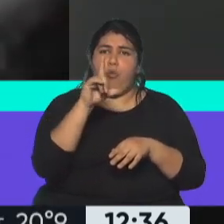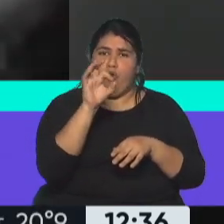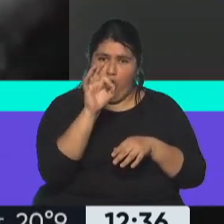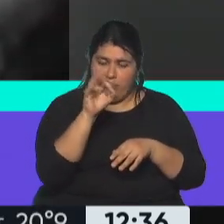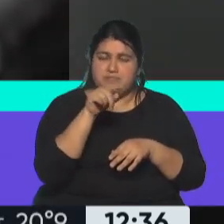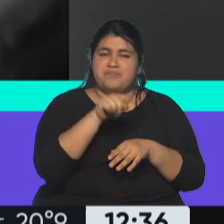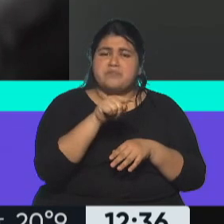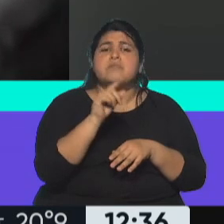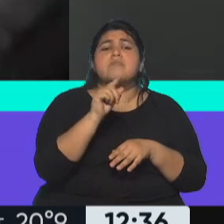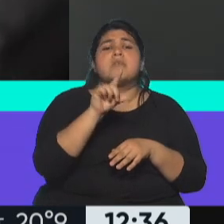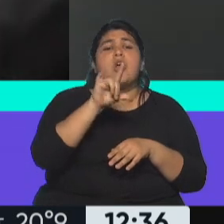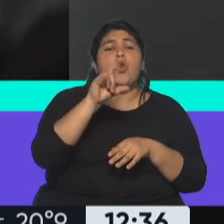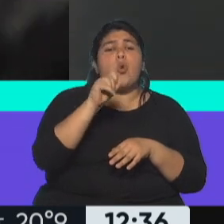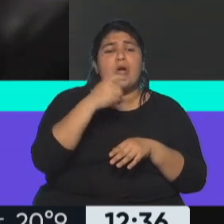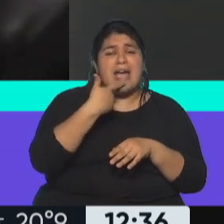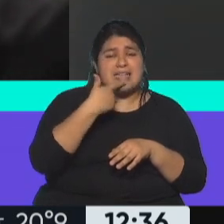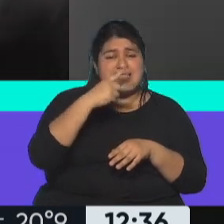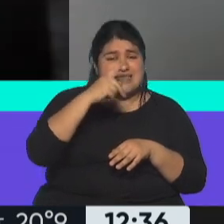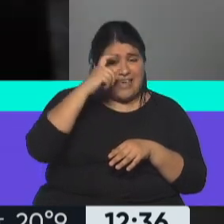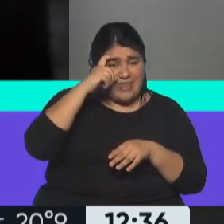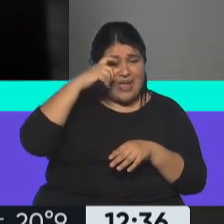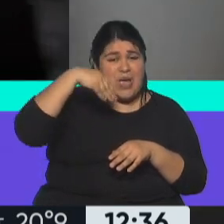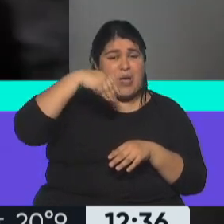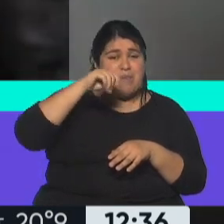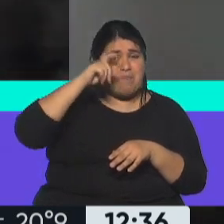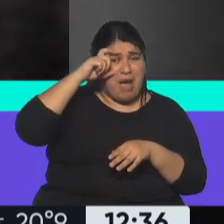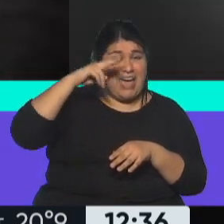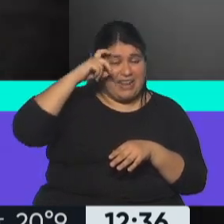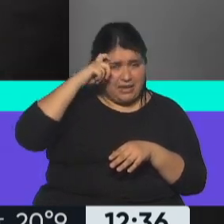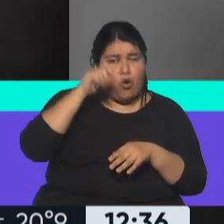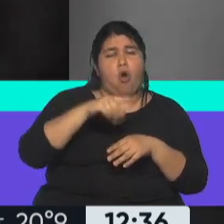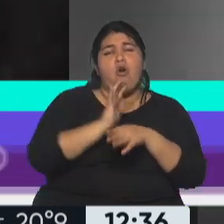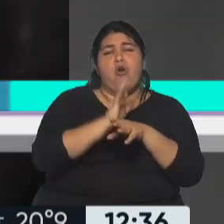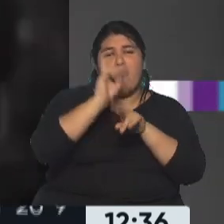homenaje a Lucas de Mare a 40 años de su fallecimiento hoy en el Museo del Cine.